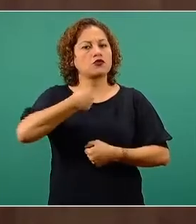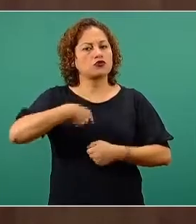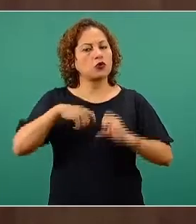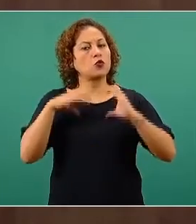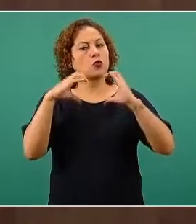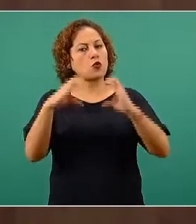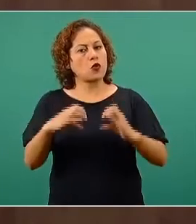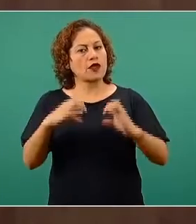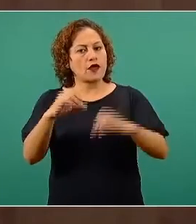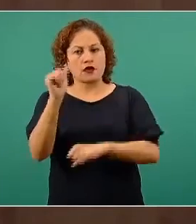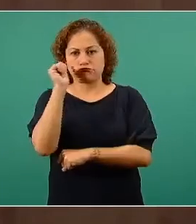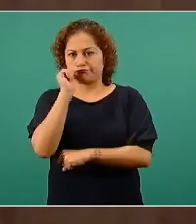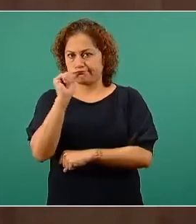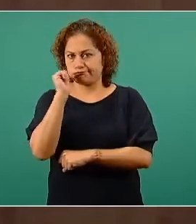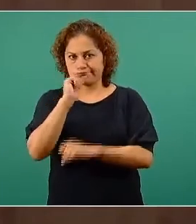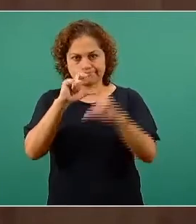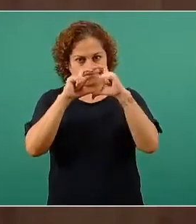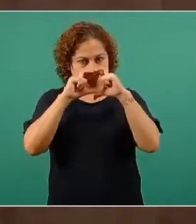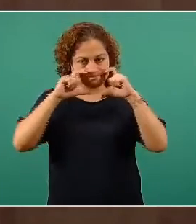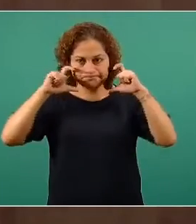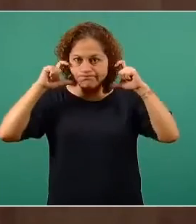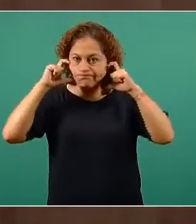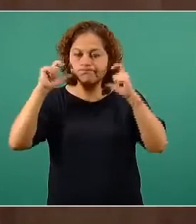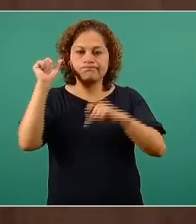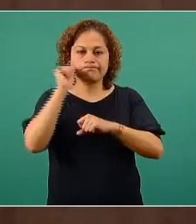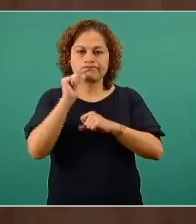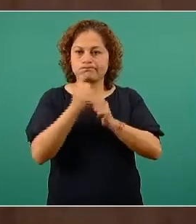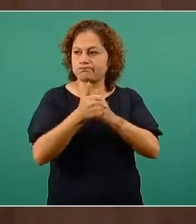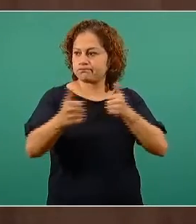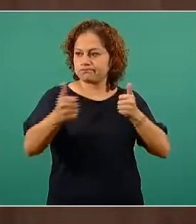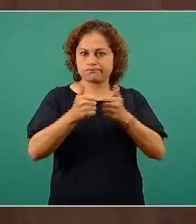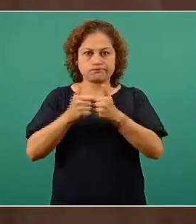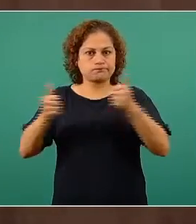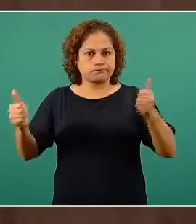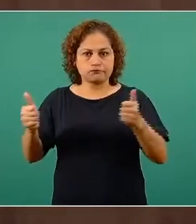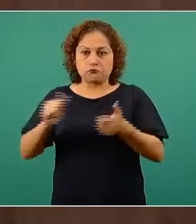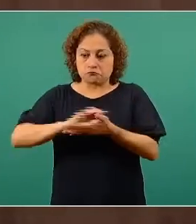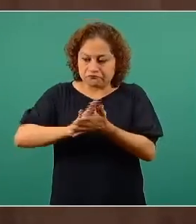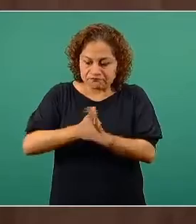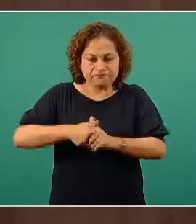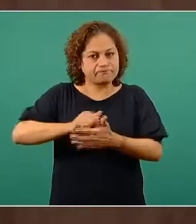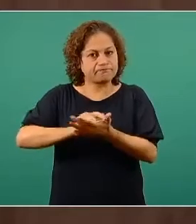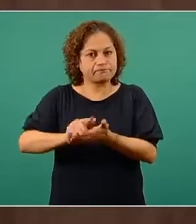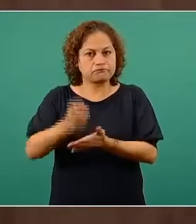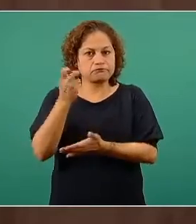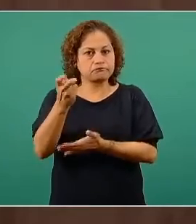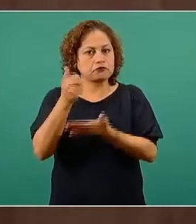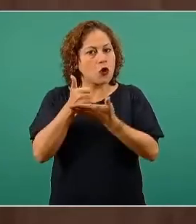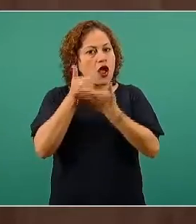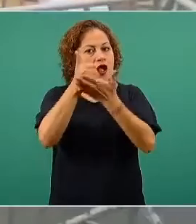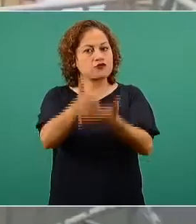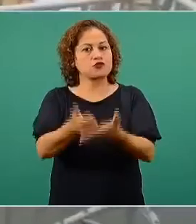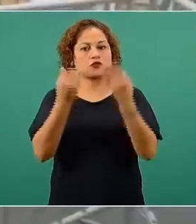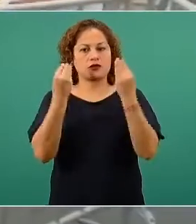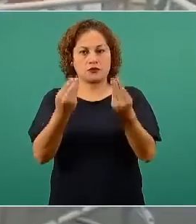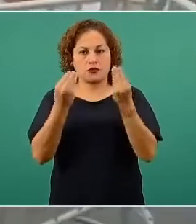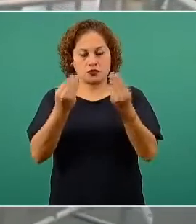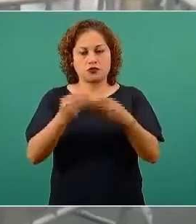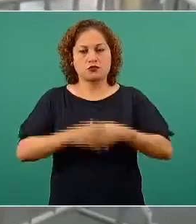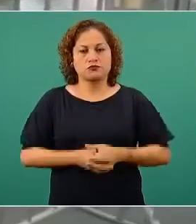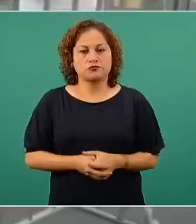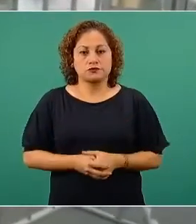siempre por nuestra mascarilla y la sana distancia. Las manos. Ese es indispensable. El lavado de manos.